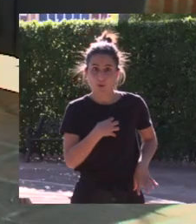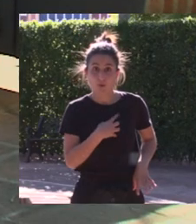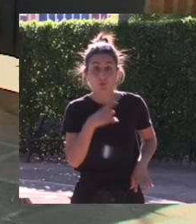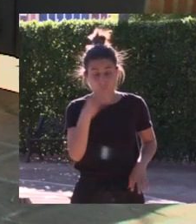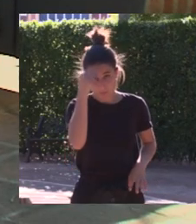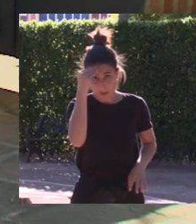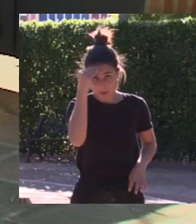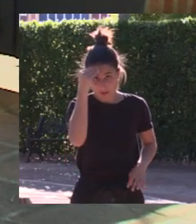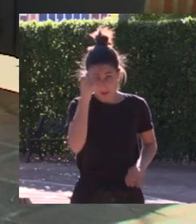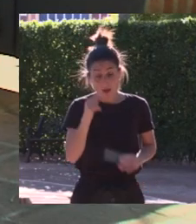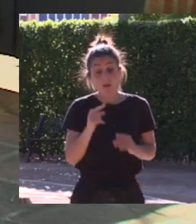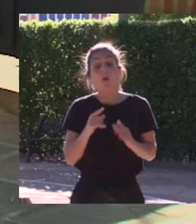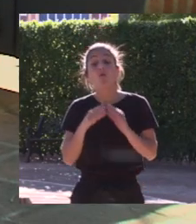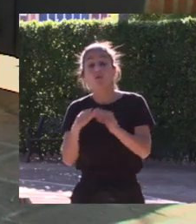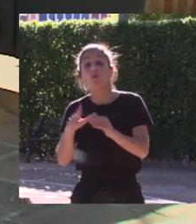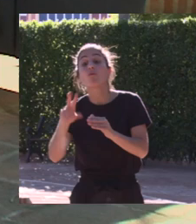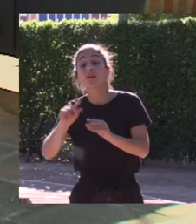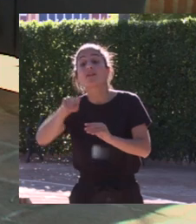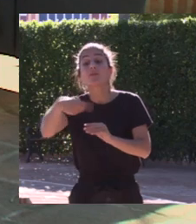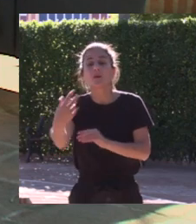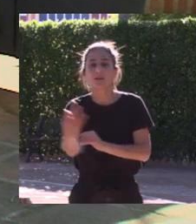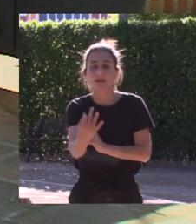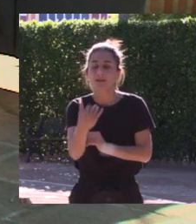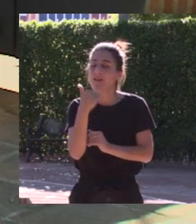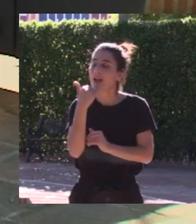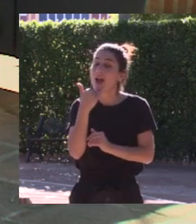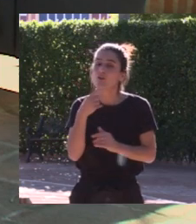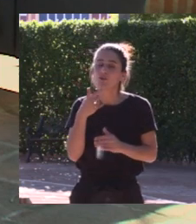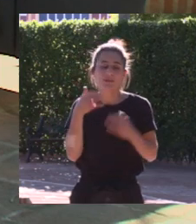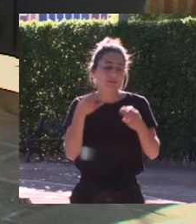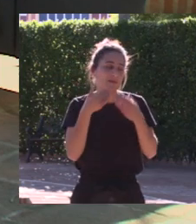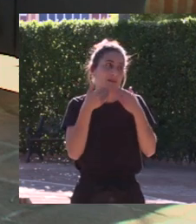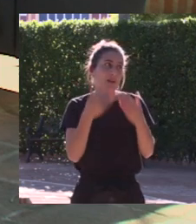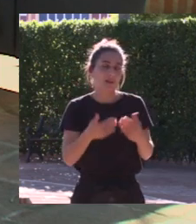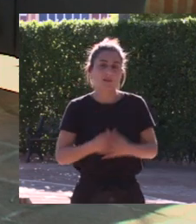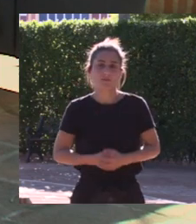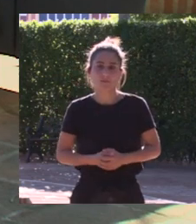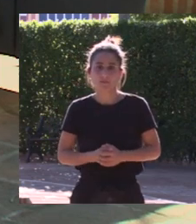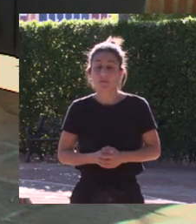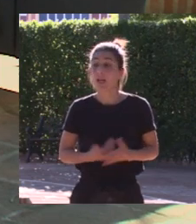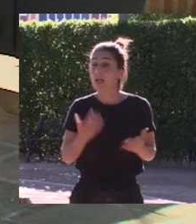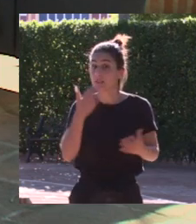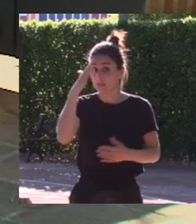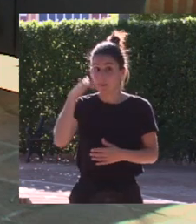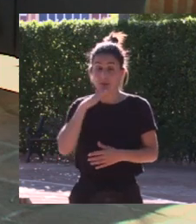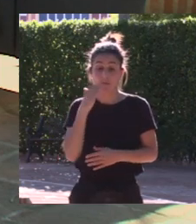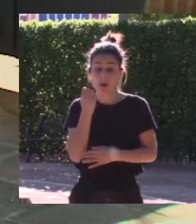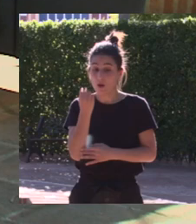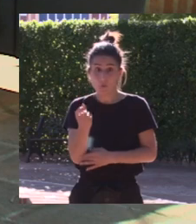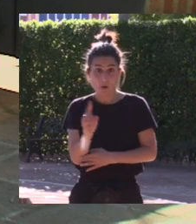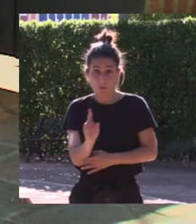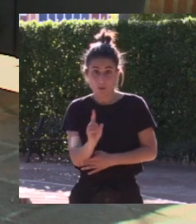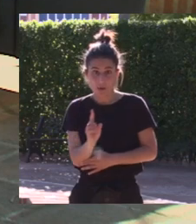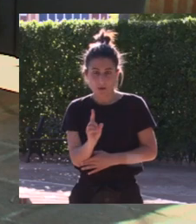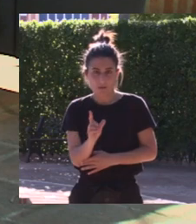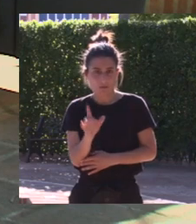pensando en lo que viene después y eso es algo que yo siempre les agradeceré sin ese apoyo probablemente a lo mejor no hubieras